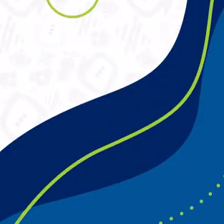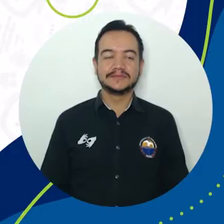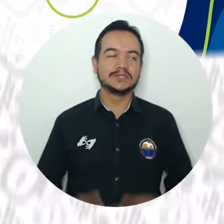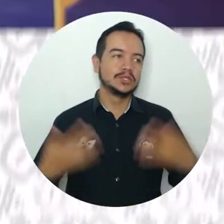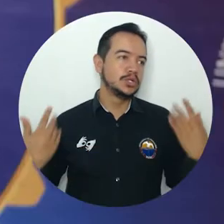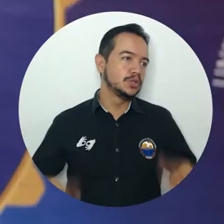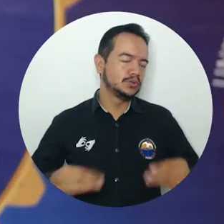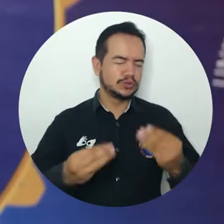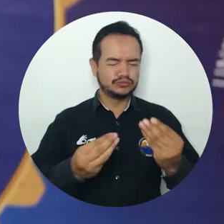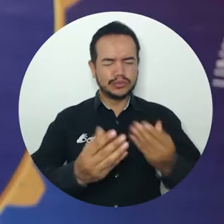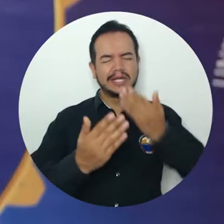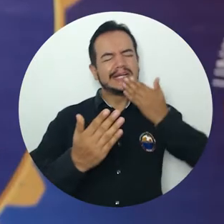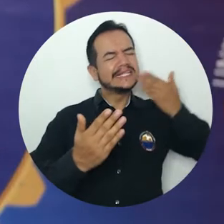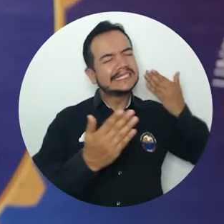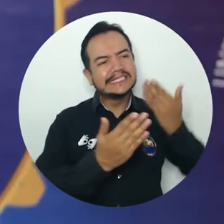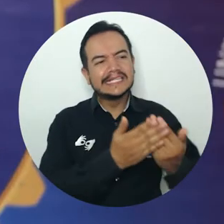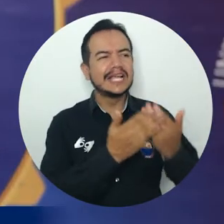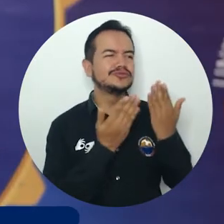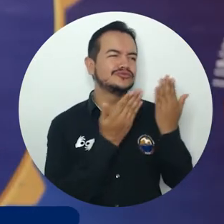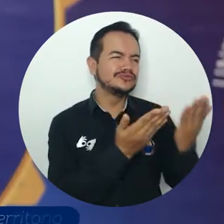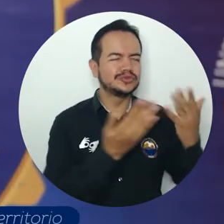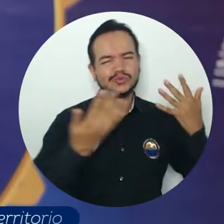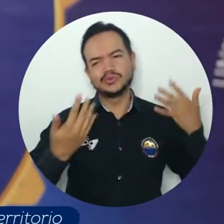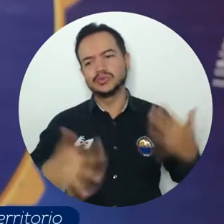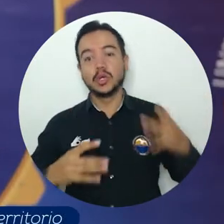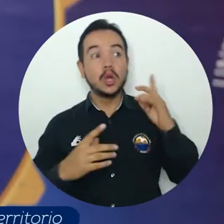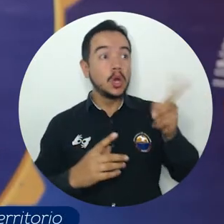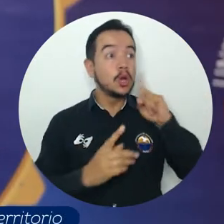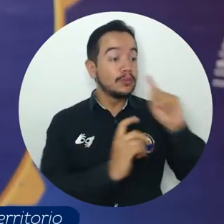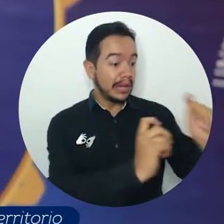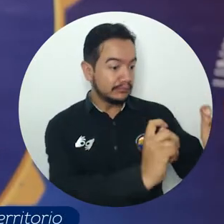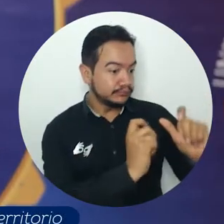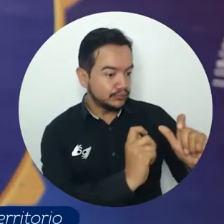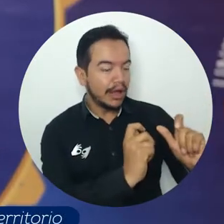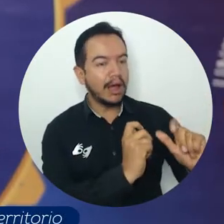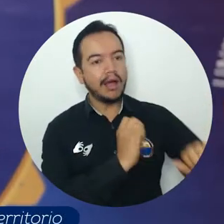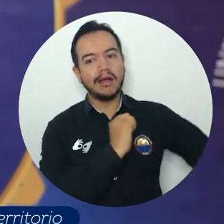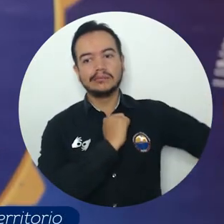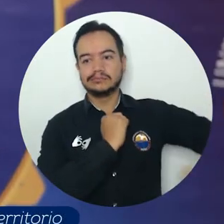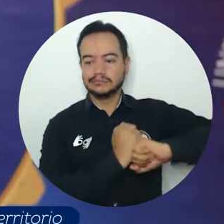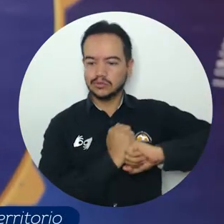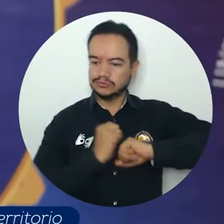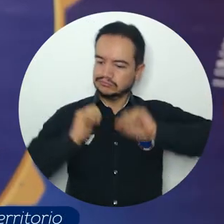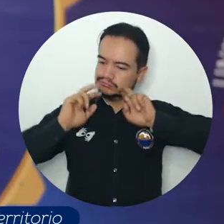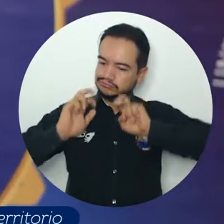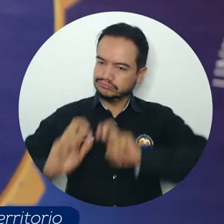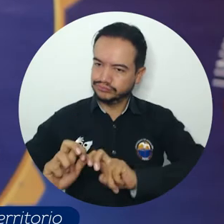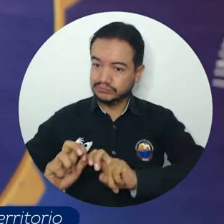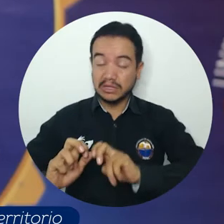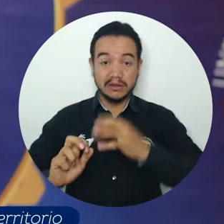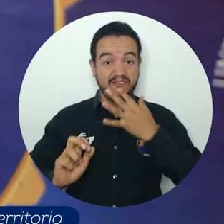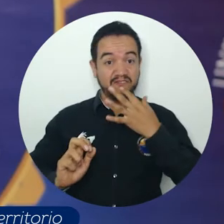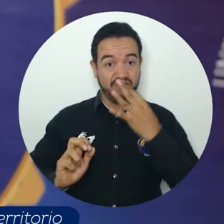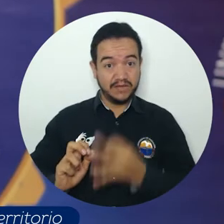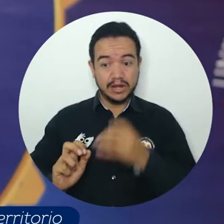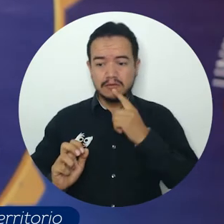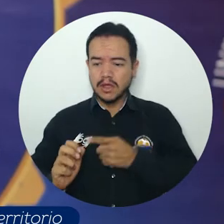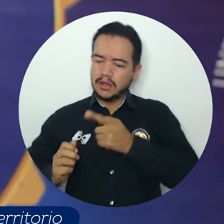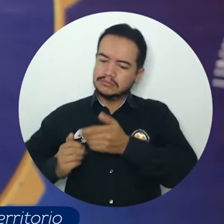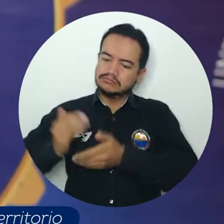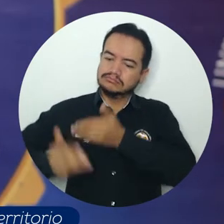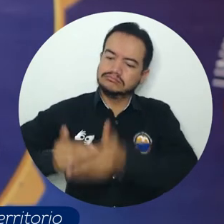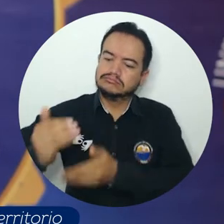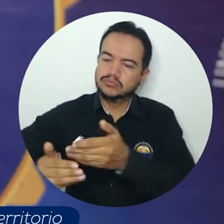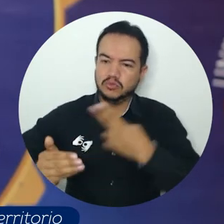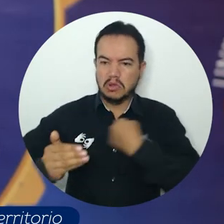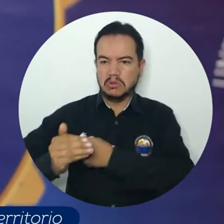Más que agradecida porque el apoyo contribuye al ejercicio investigativo y no es fácil